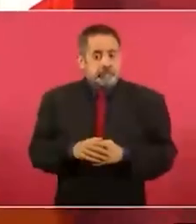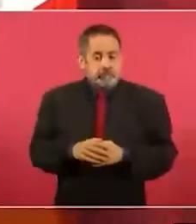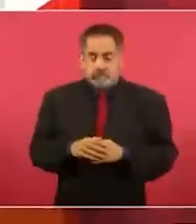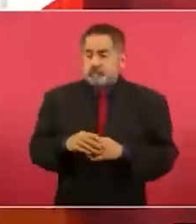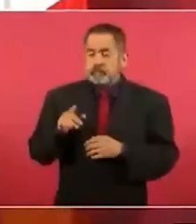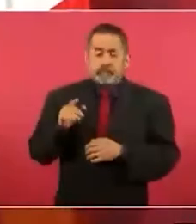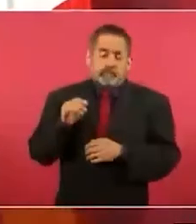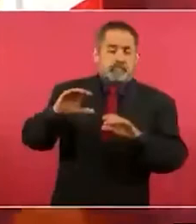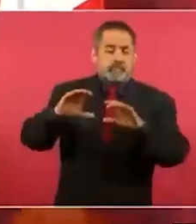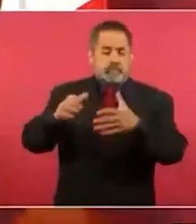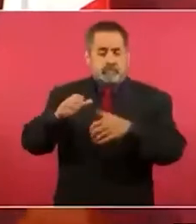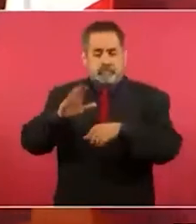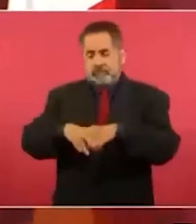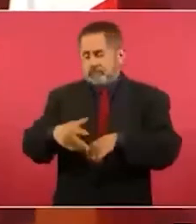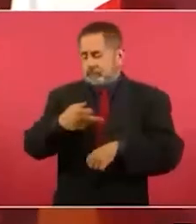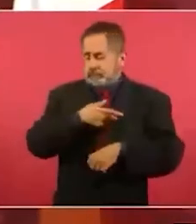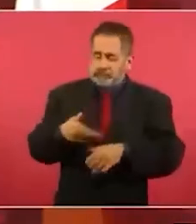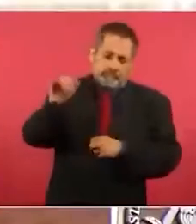comunidades Más pobres